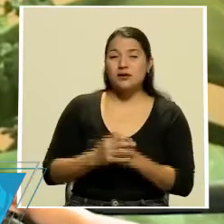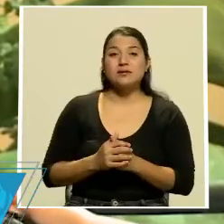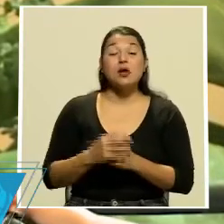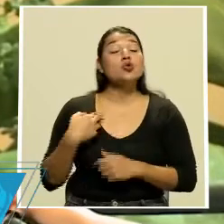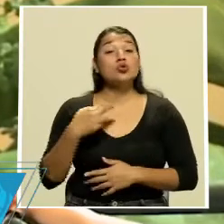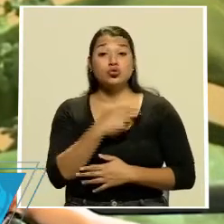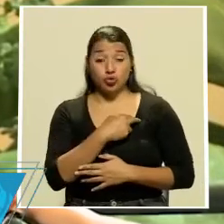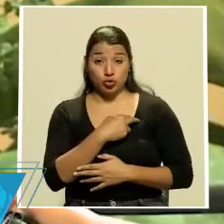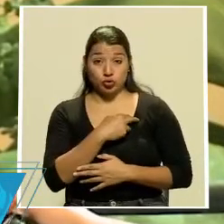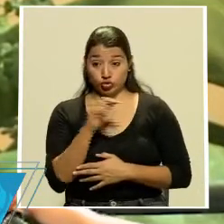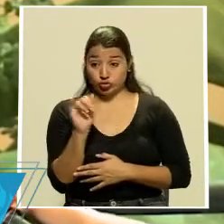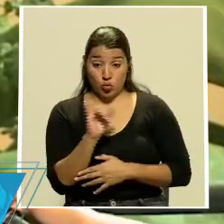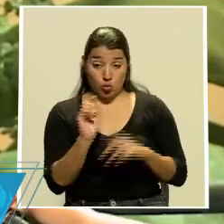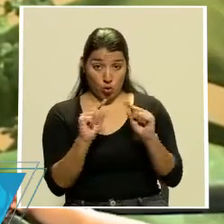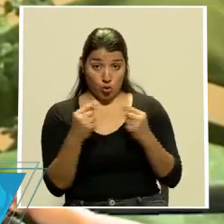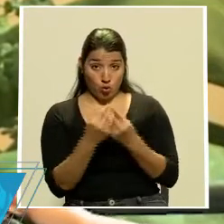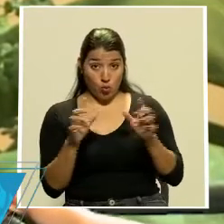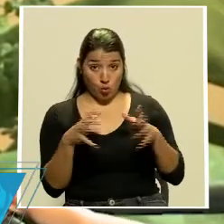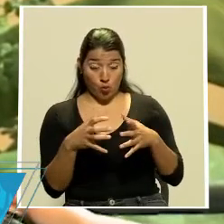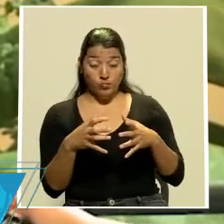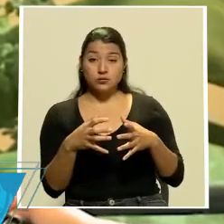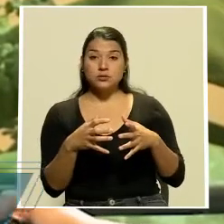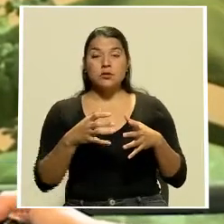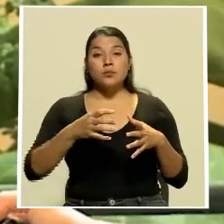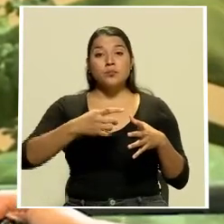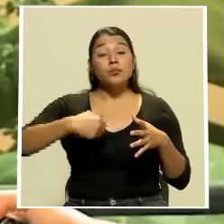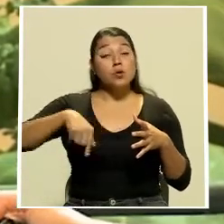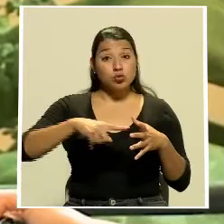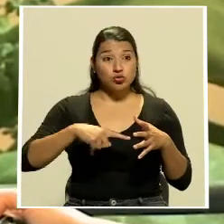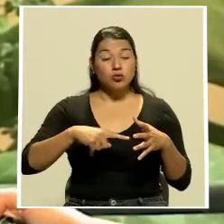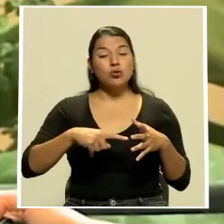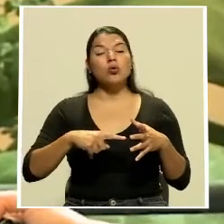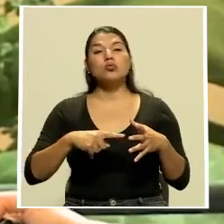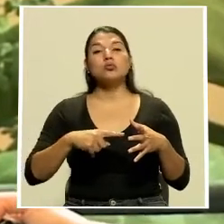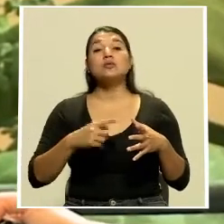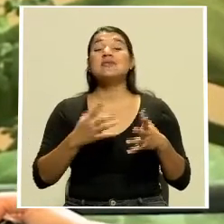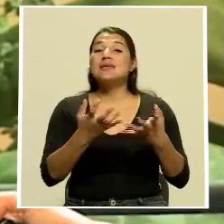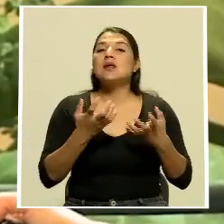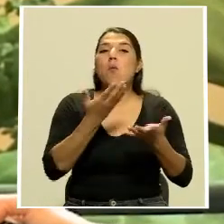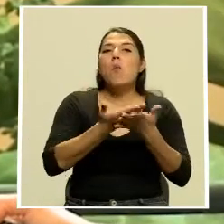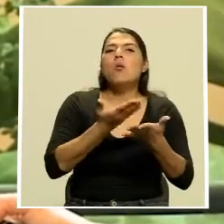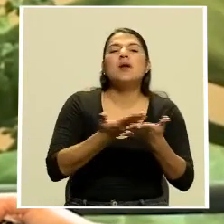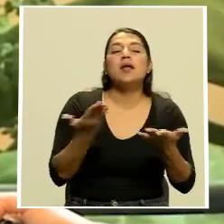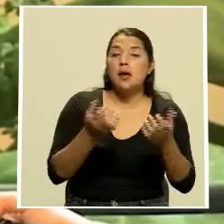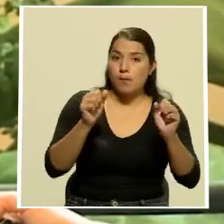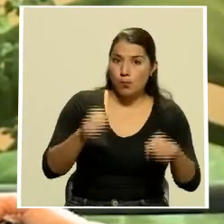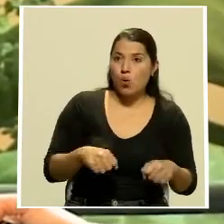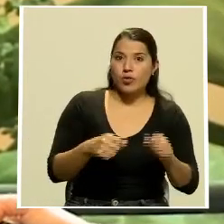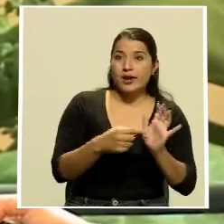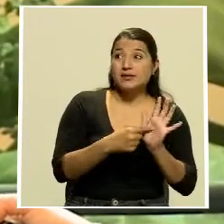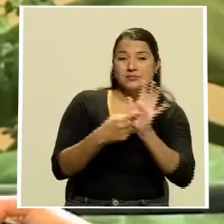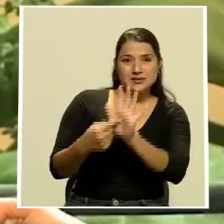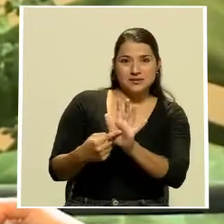Nosotros, como colectivo manifiesto de la gente del mar, lo que estábamos proponiendo es visibilizarnos en una